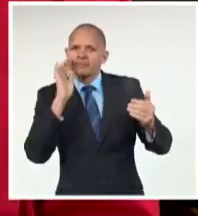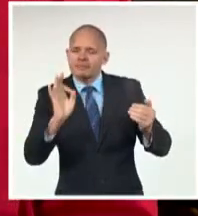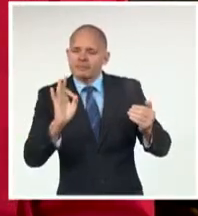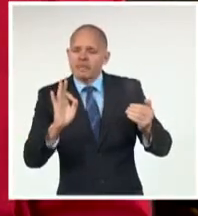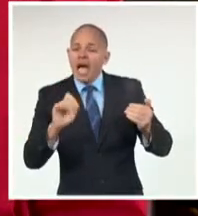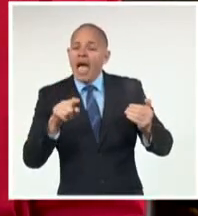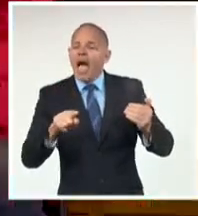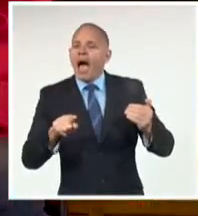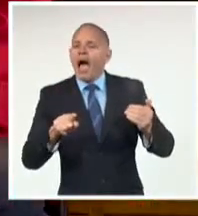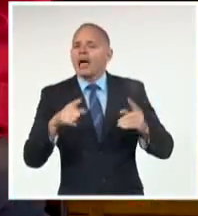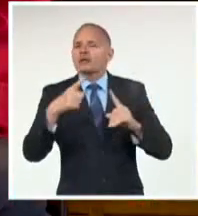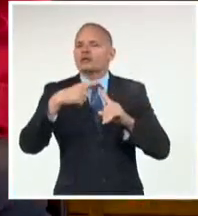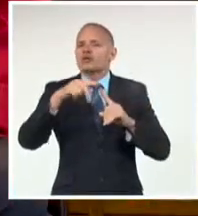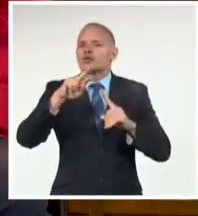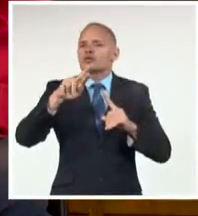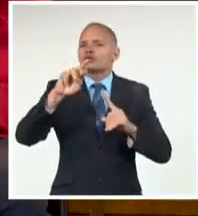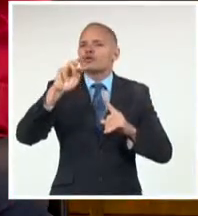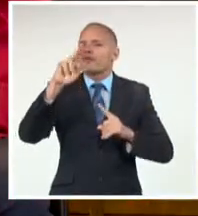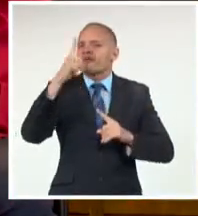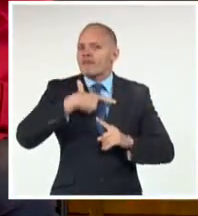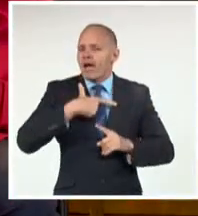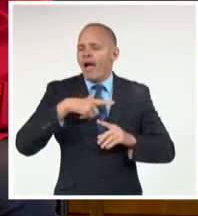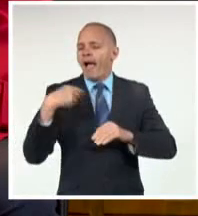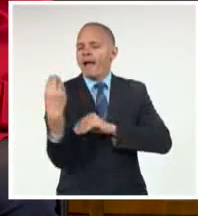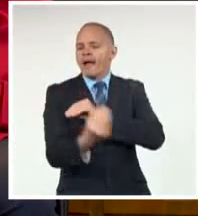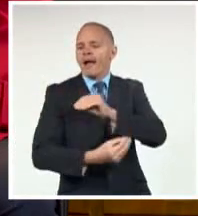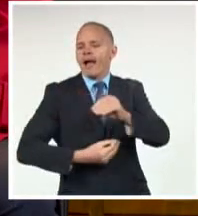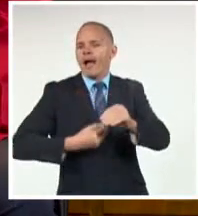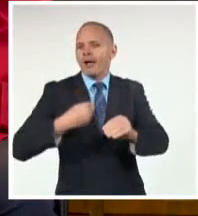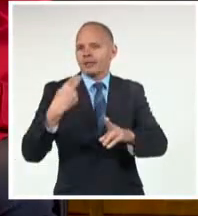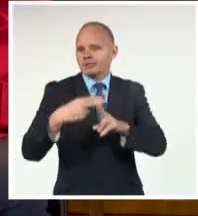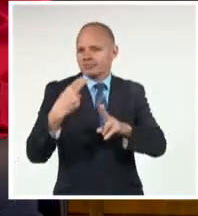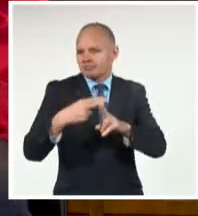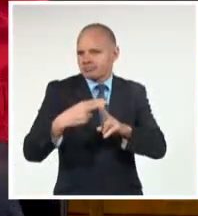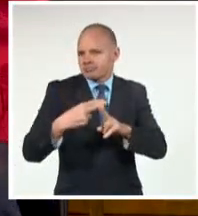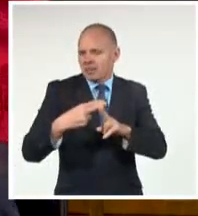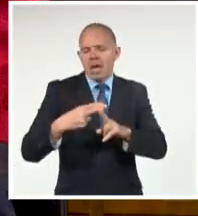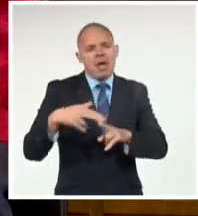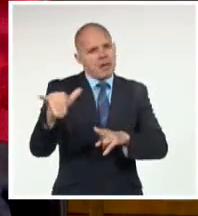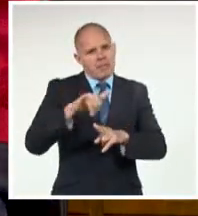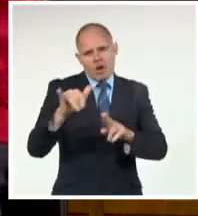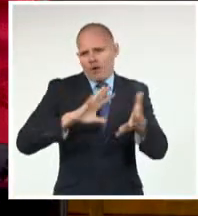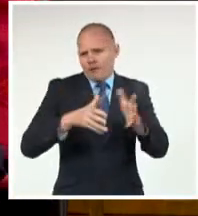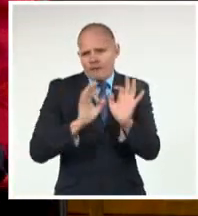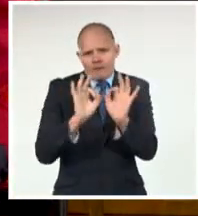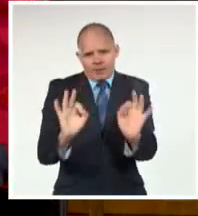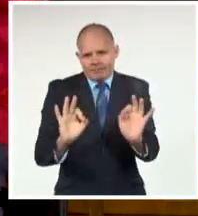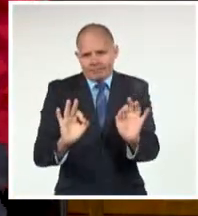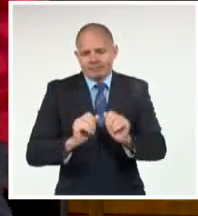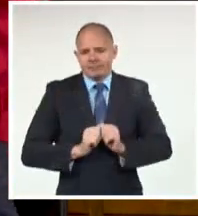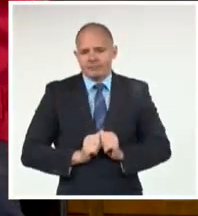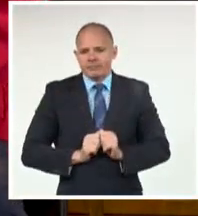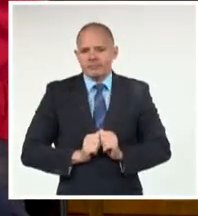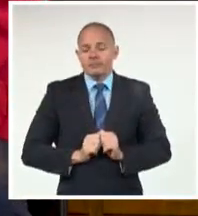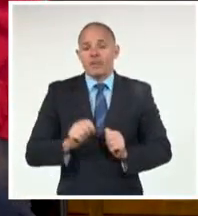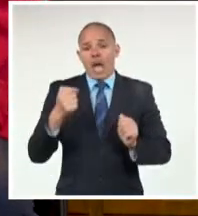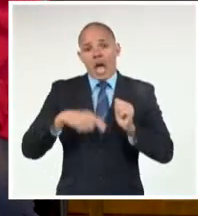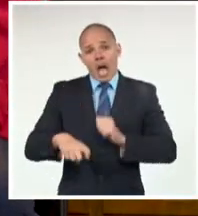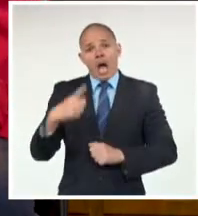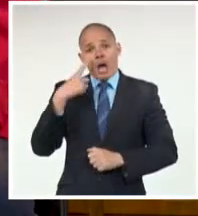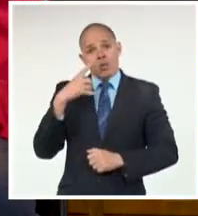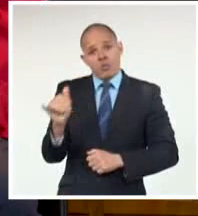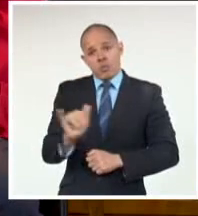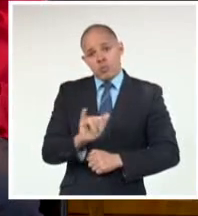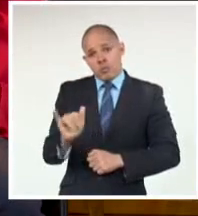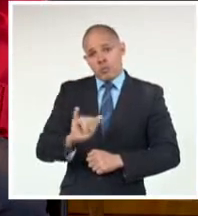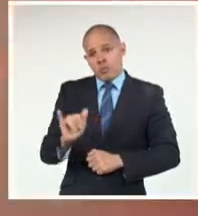en llamar Feeling, y eso continúa en la llamada nueva trova, que es esa